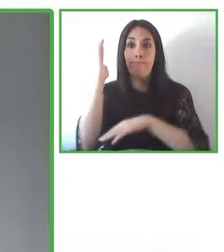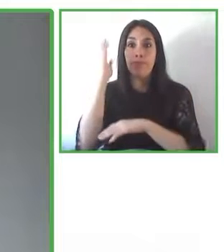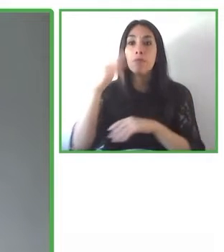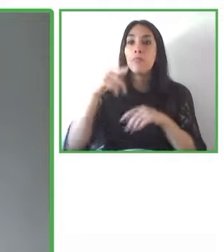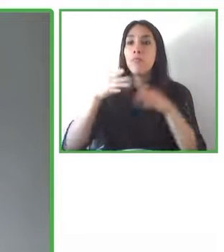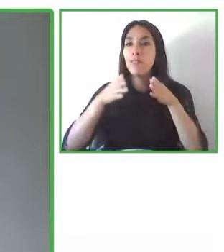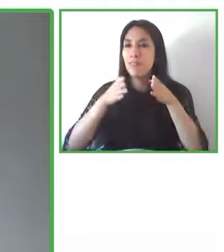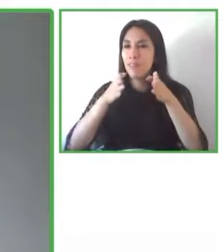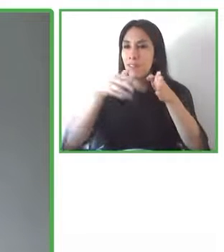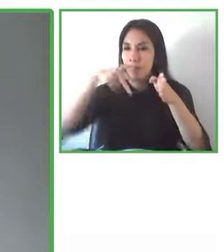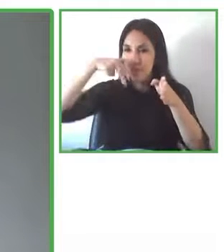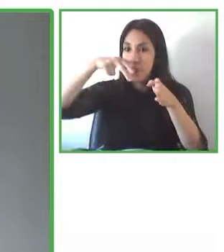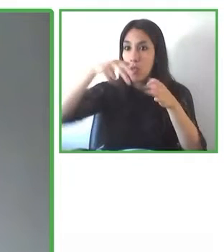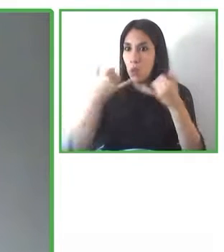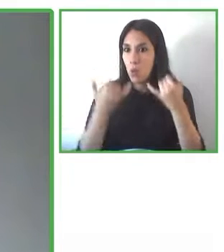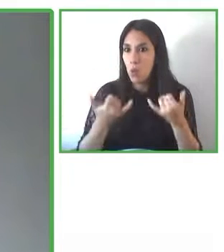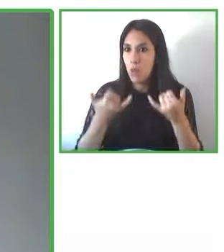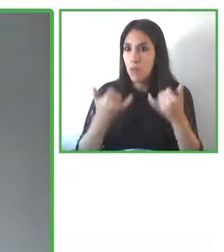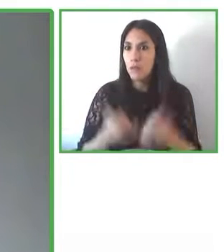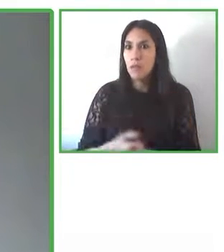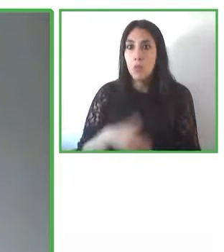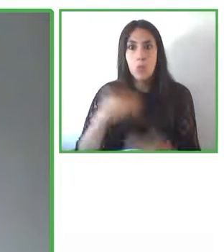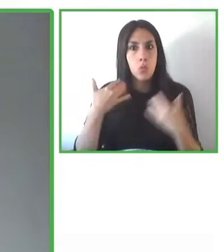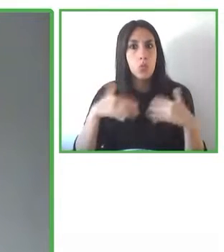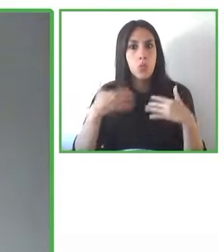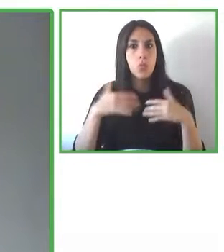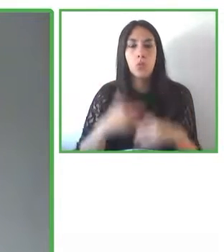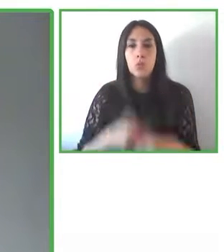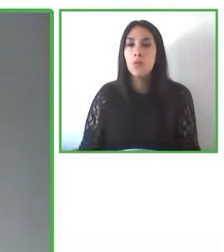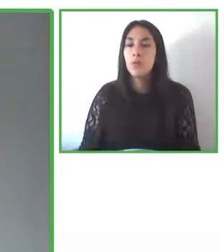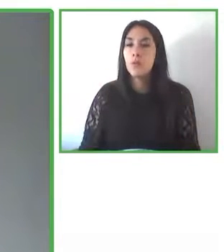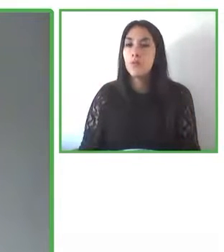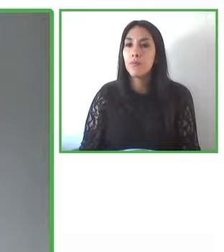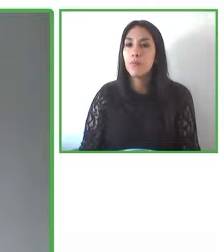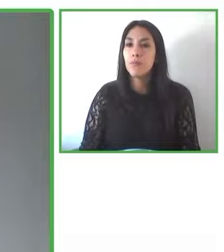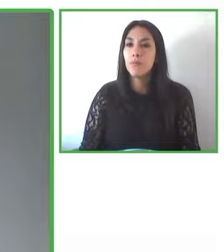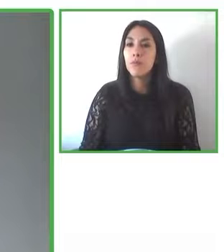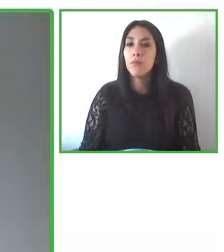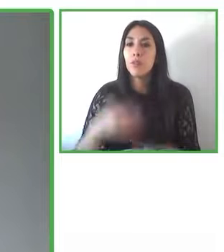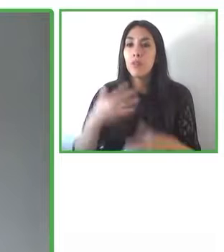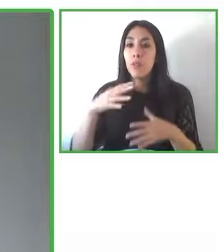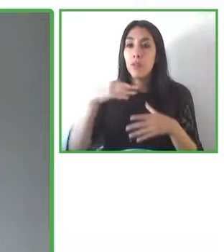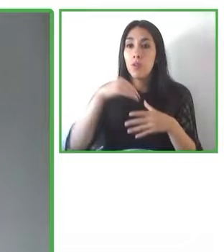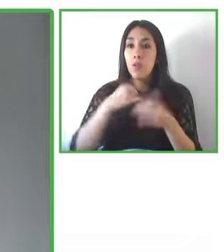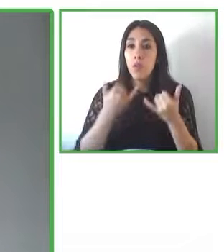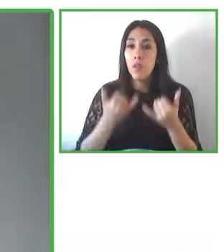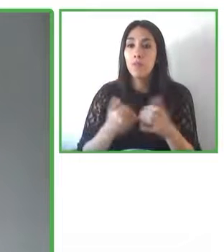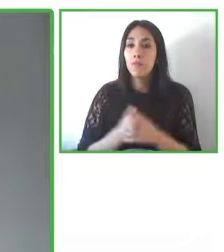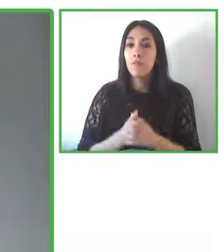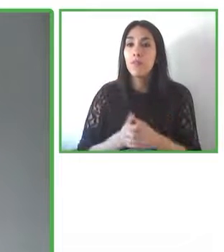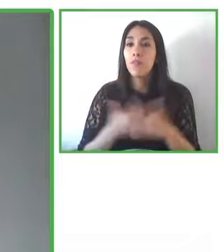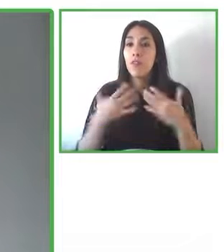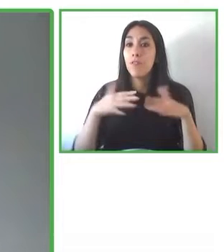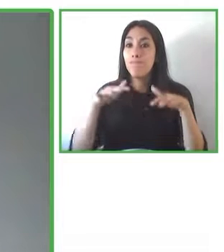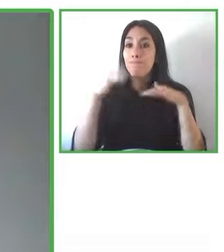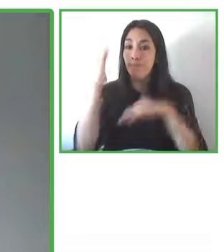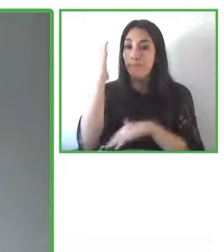muy relevante. Y dentro de esta movilidad y desplazamientos que ocurren dentro de la ciudad,